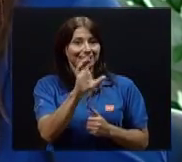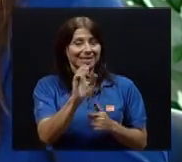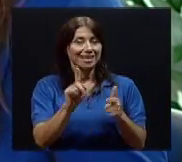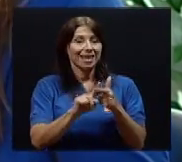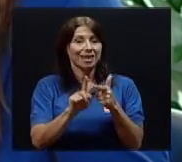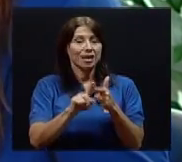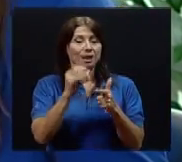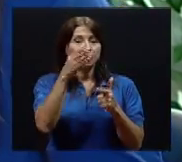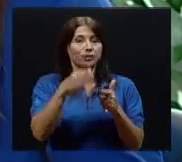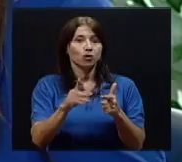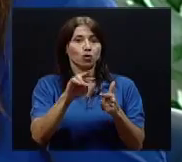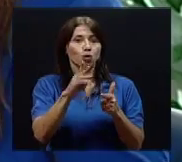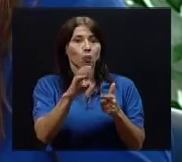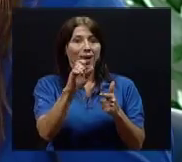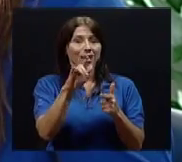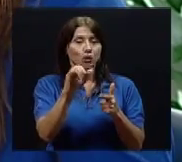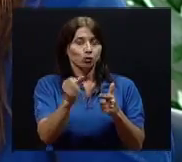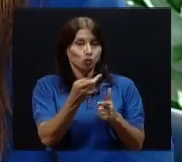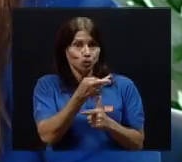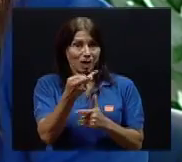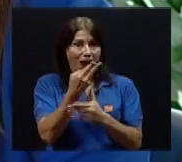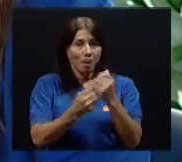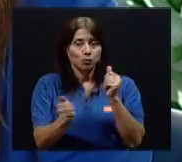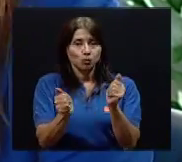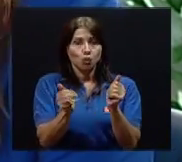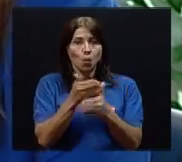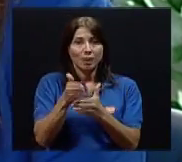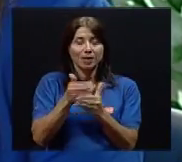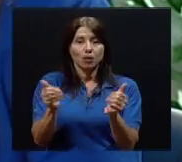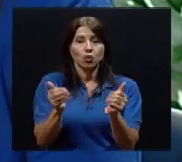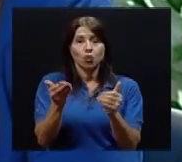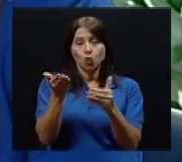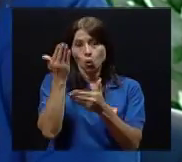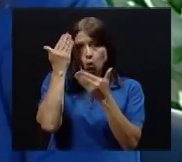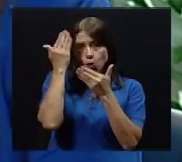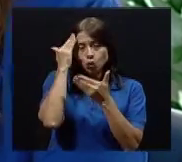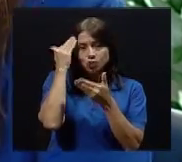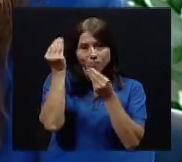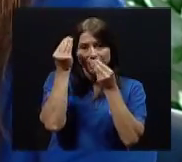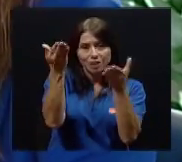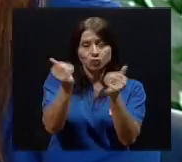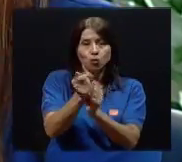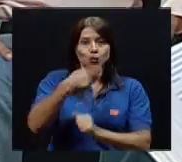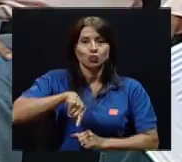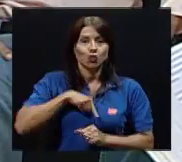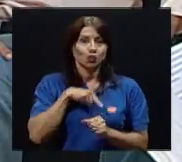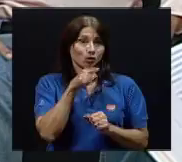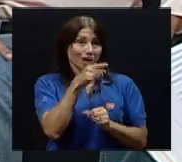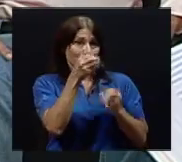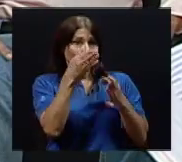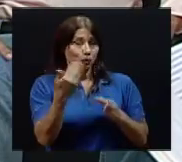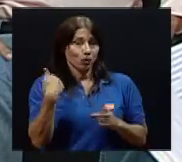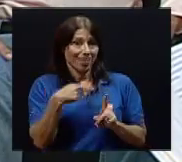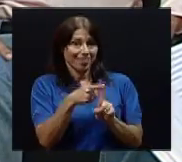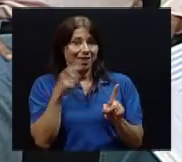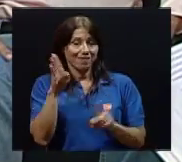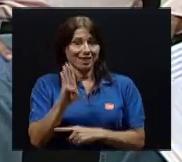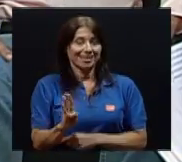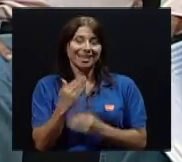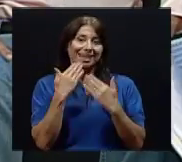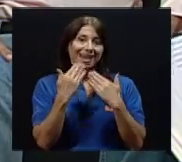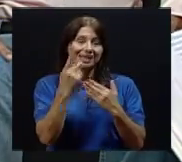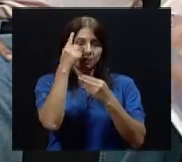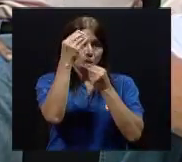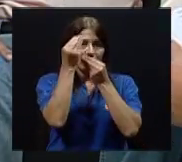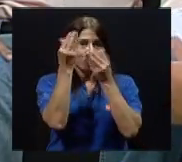Robelius, quienes compartieron con nosotros sus conocimientos, Robelius Bortoli, de Brasil. Realmente muchas gracias por la información que nos trajeron y